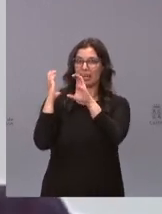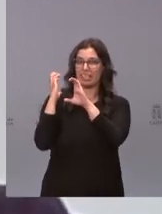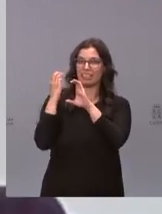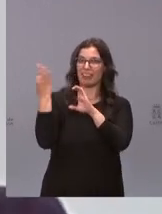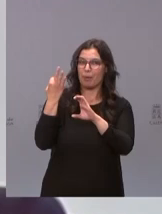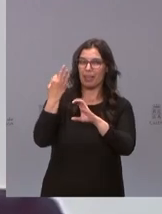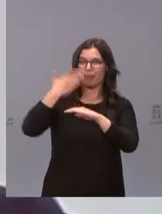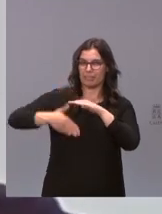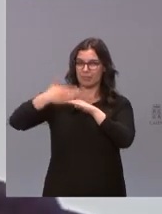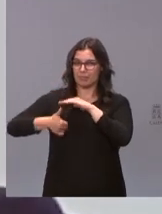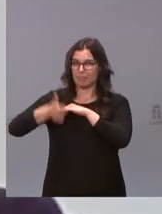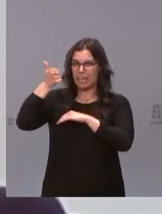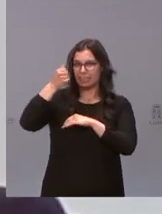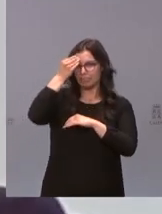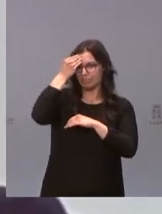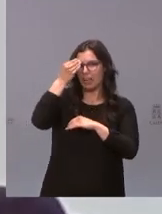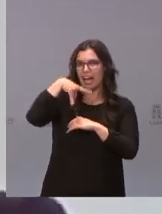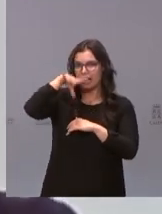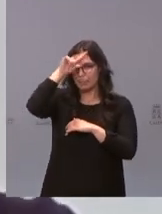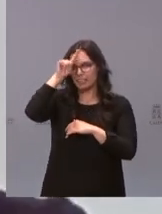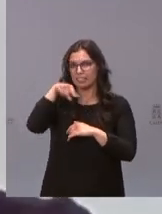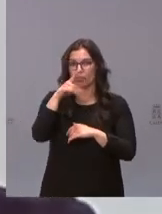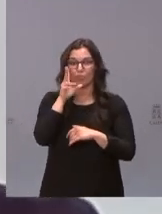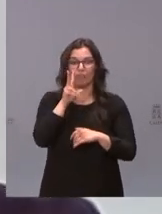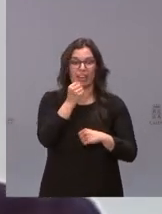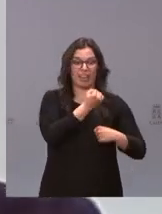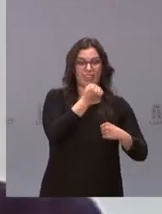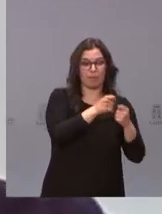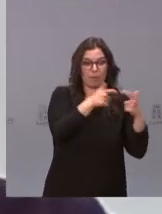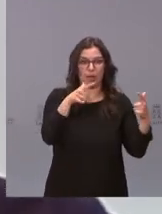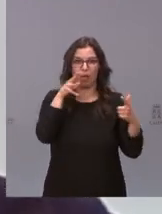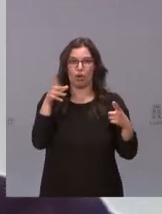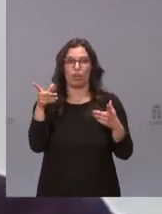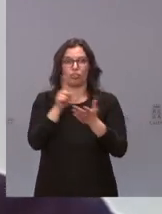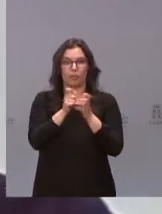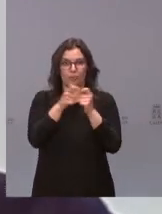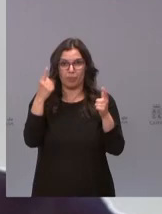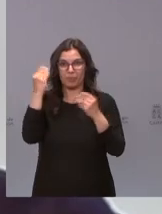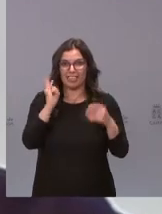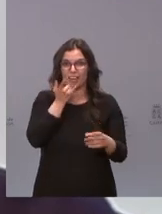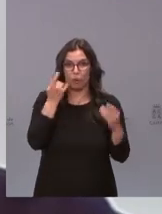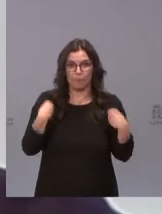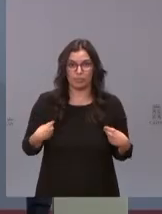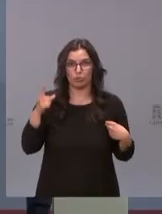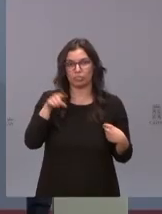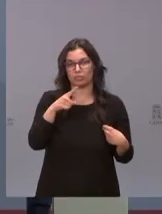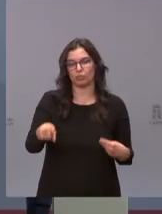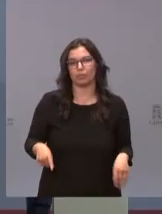creciendo la incidencia igual que lo hizo tras la Navidad no sé si cree que se ha vuelto a caer en los mismos cerrados gracias